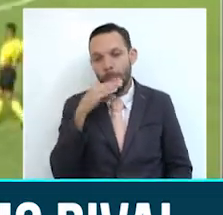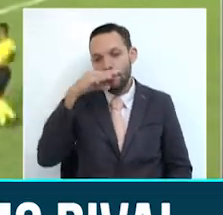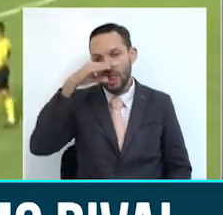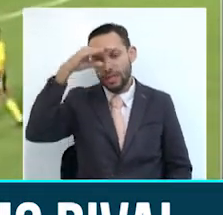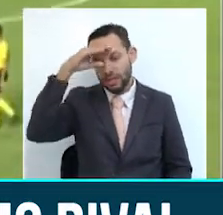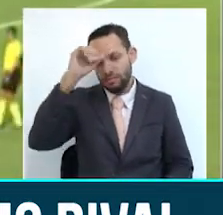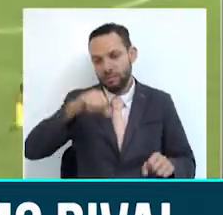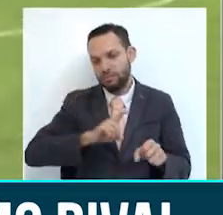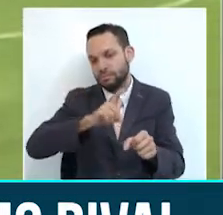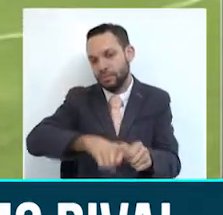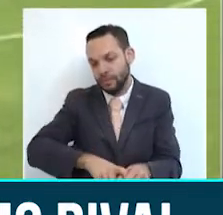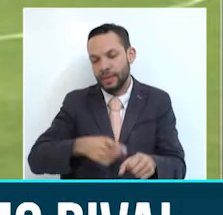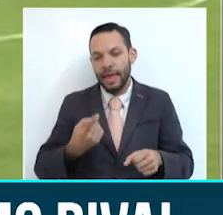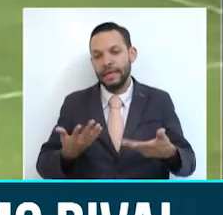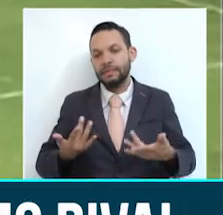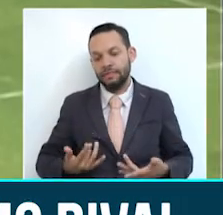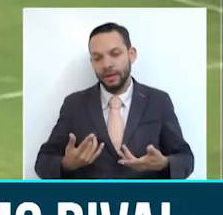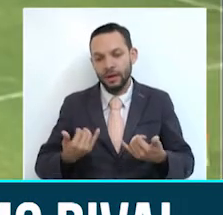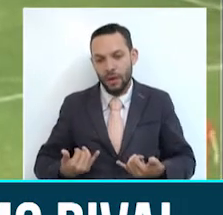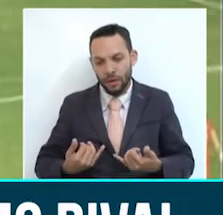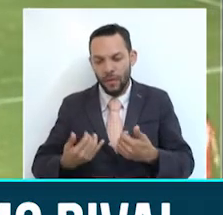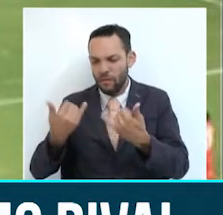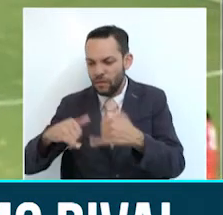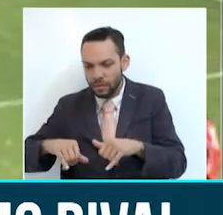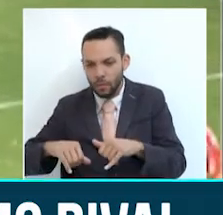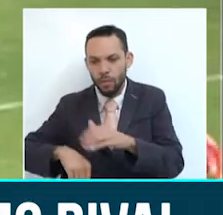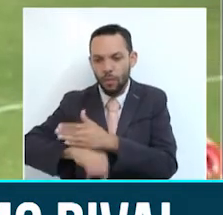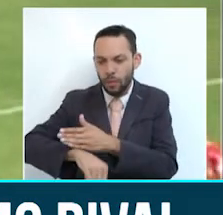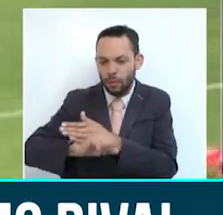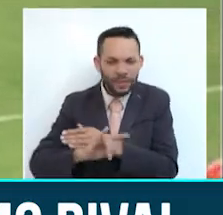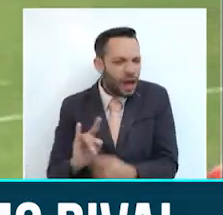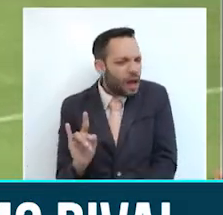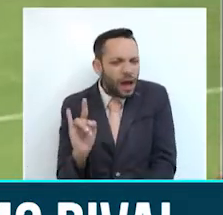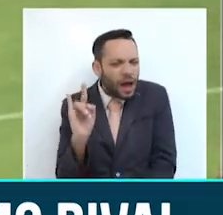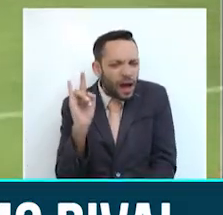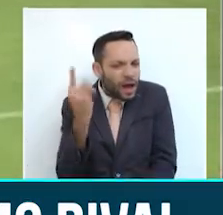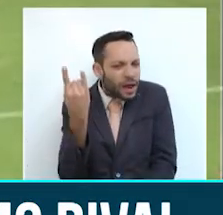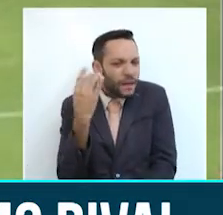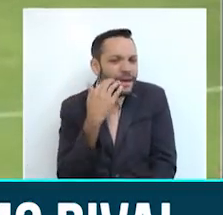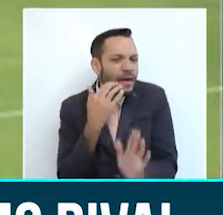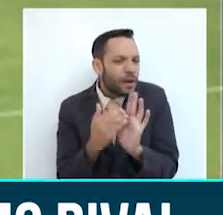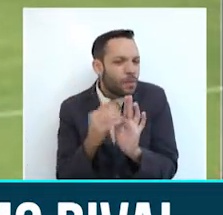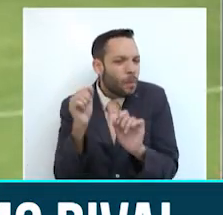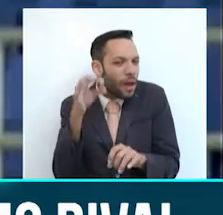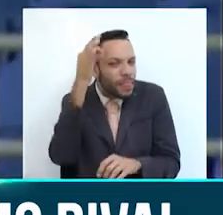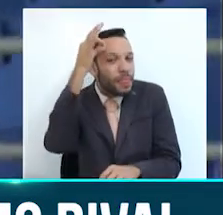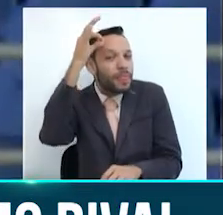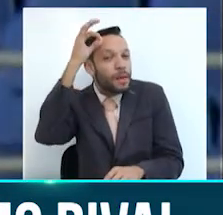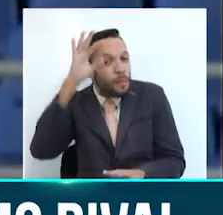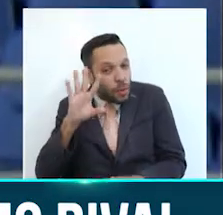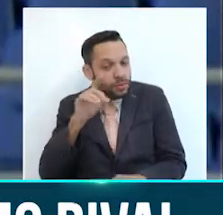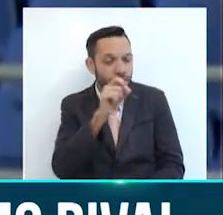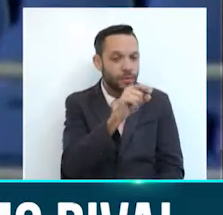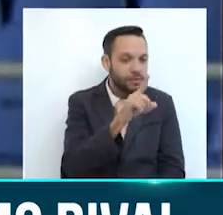este compromiso allí en el Estadio El Campín. Y en un hipotético caso, podría darse la siguiente circunstancia, que Once